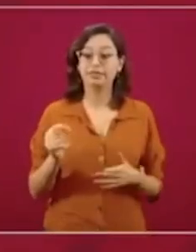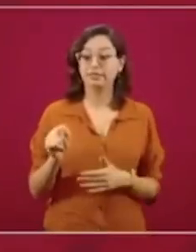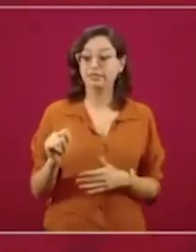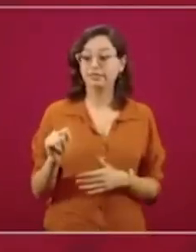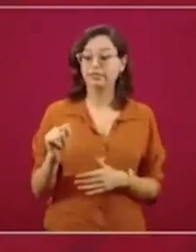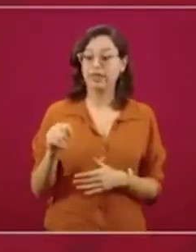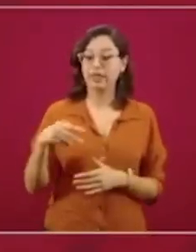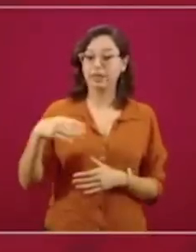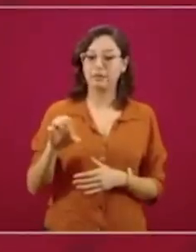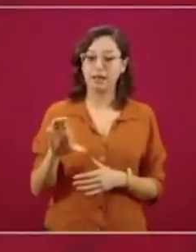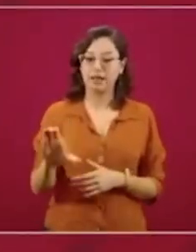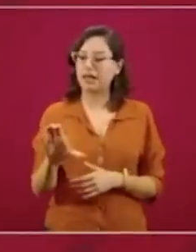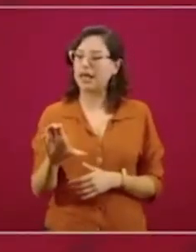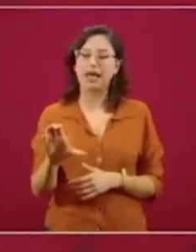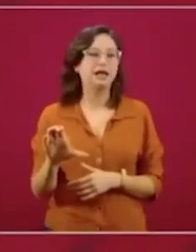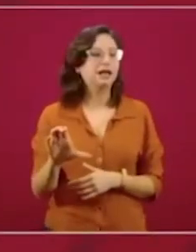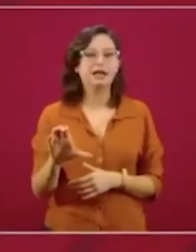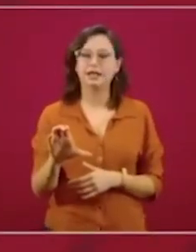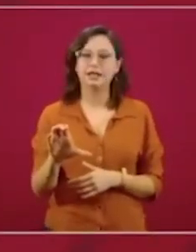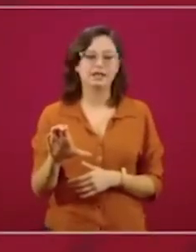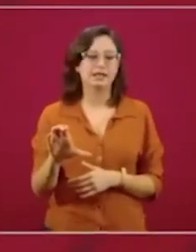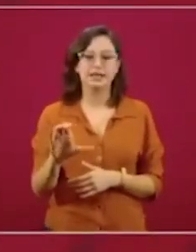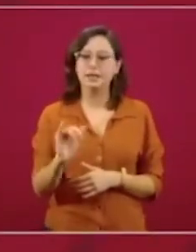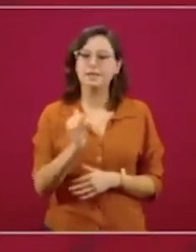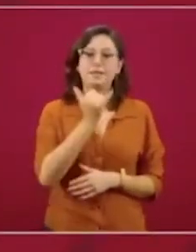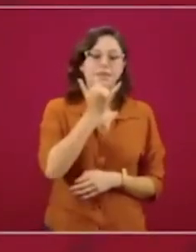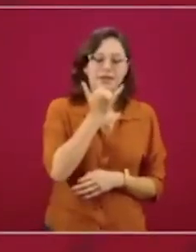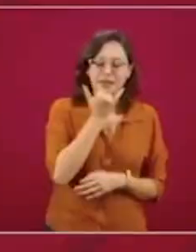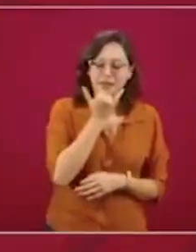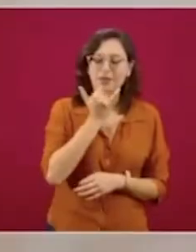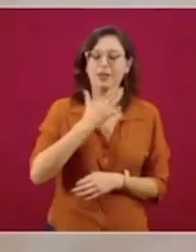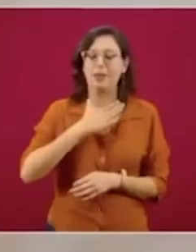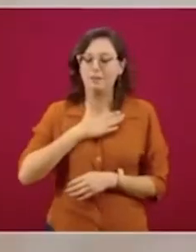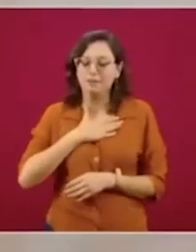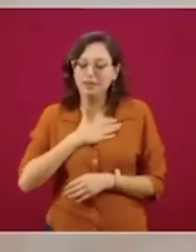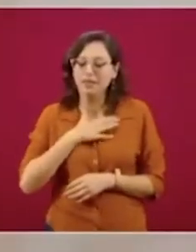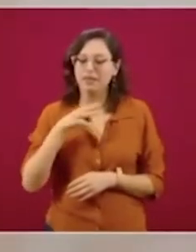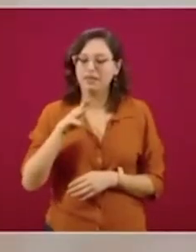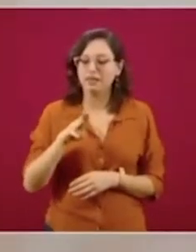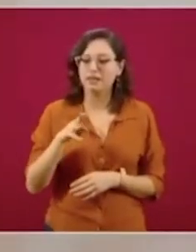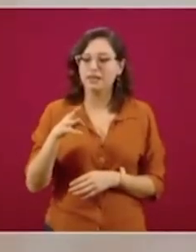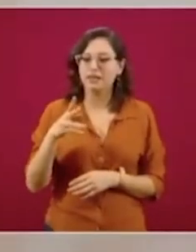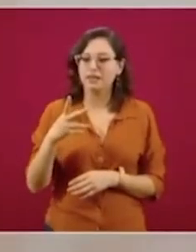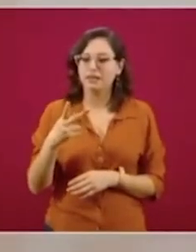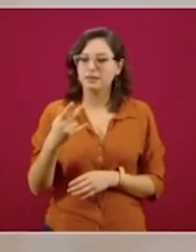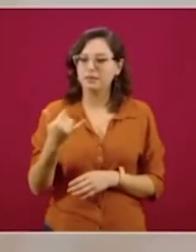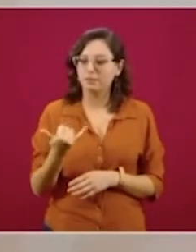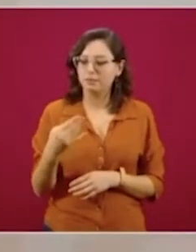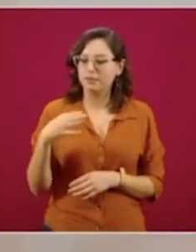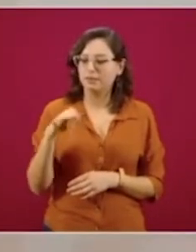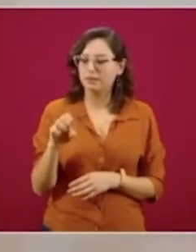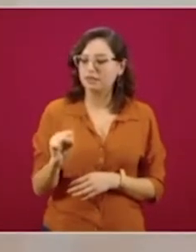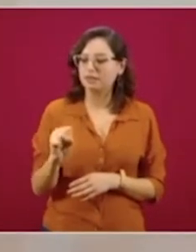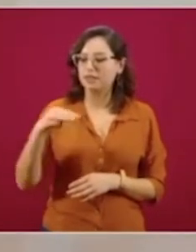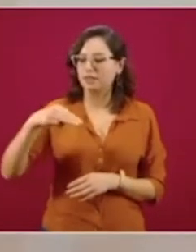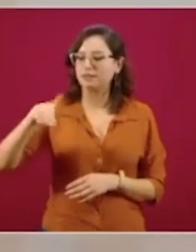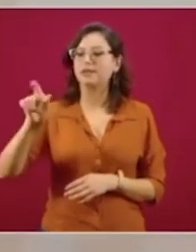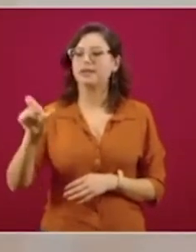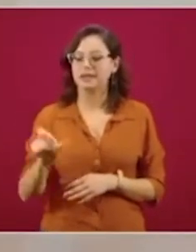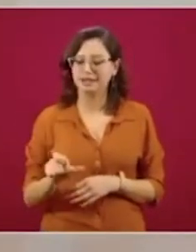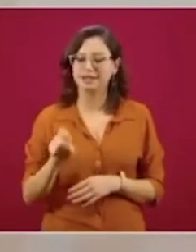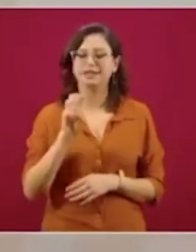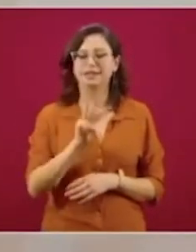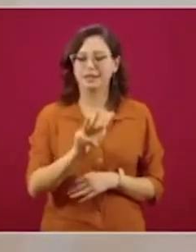recordar la plataforma MiPymex MX, que es esta plataforma que está